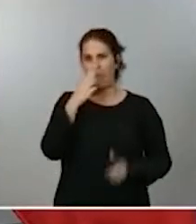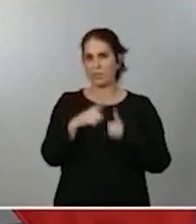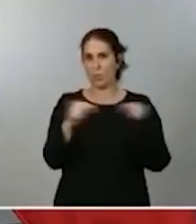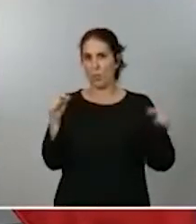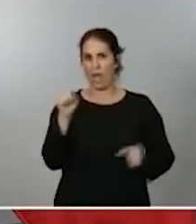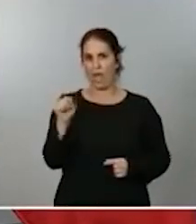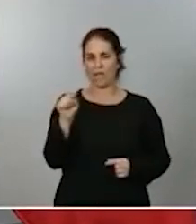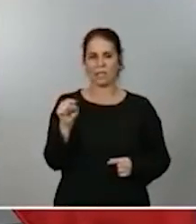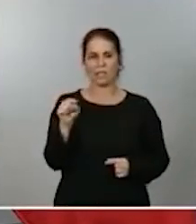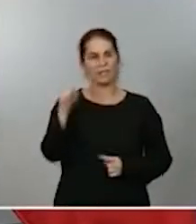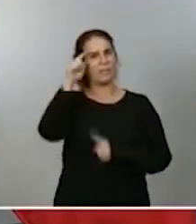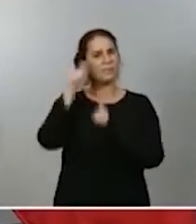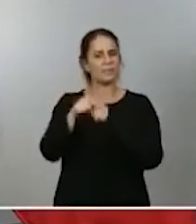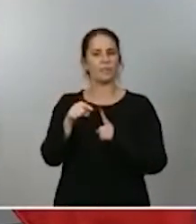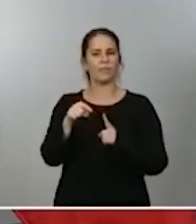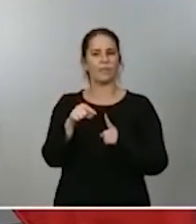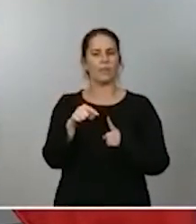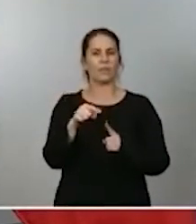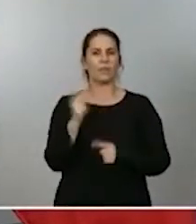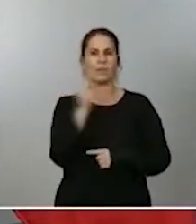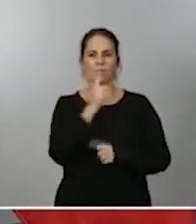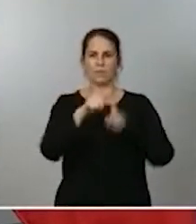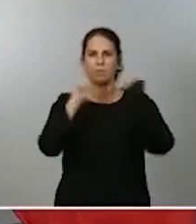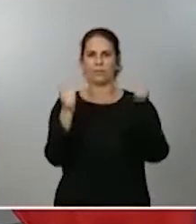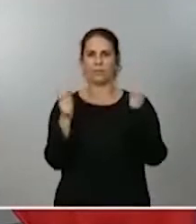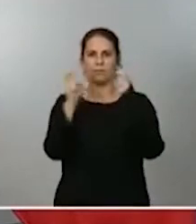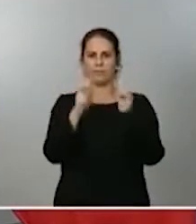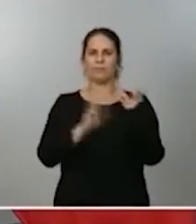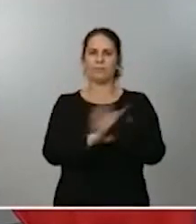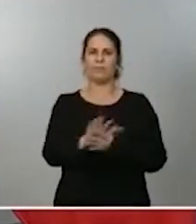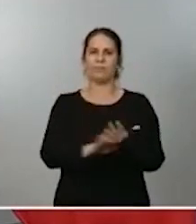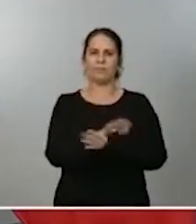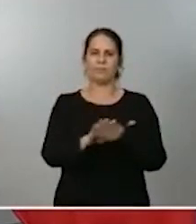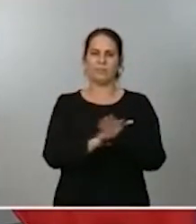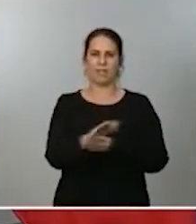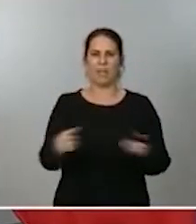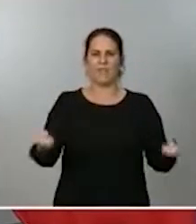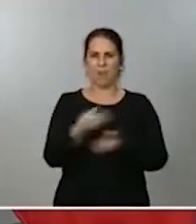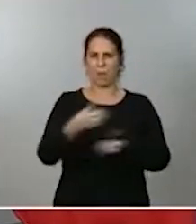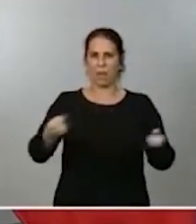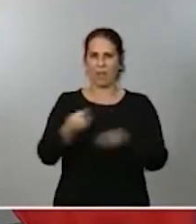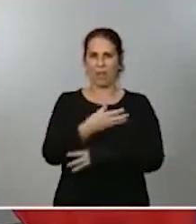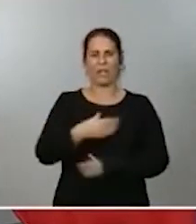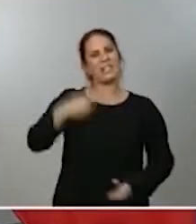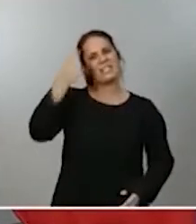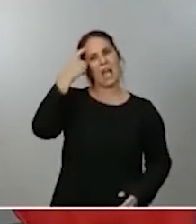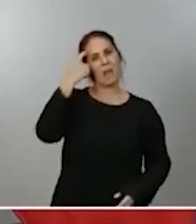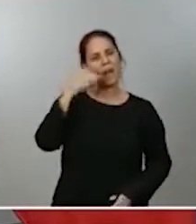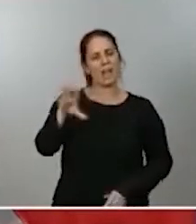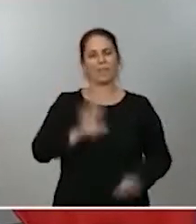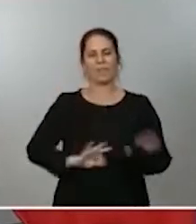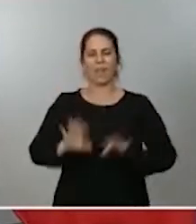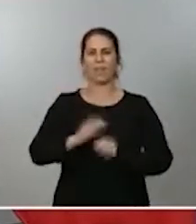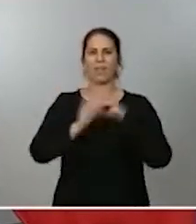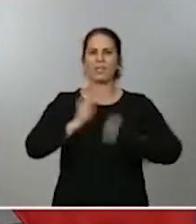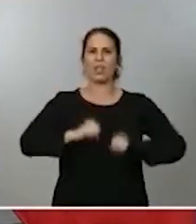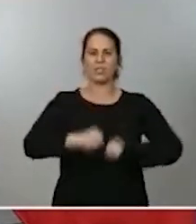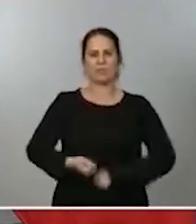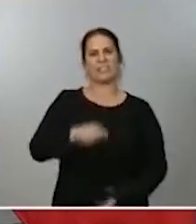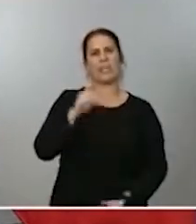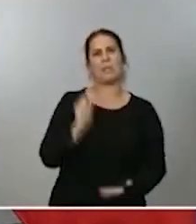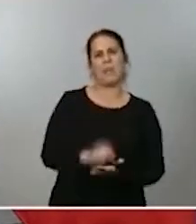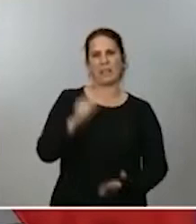un encuentro bilateral para intercambiar información también y establecer cuáles son las decisiones más inmediatas para el futuro.